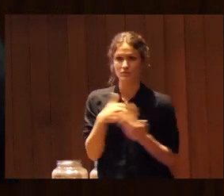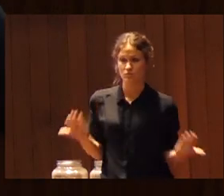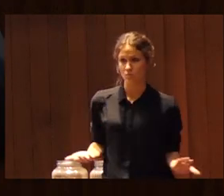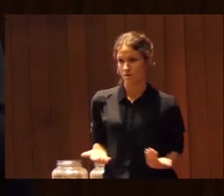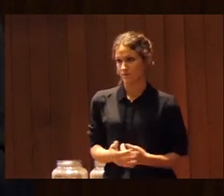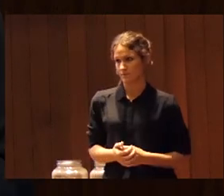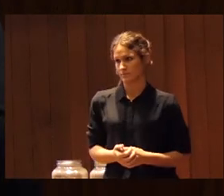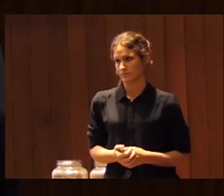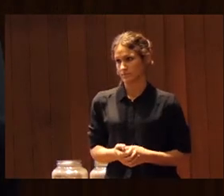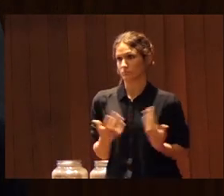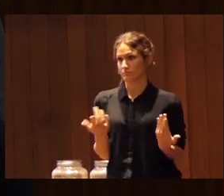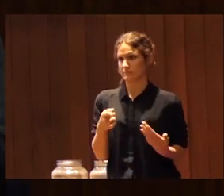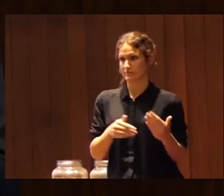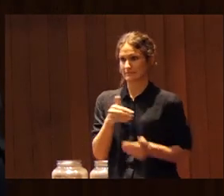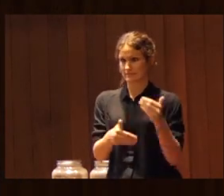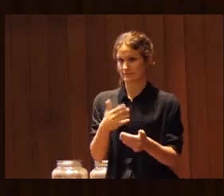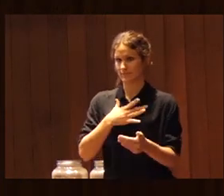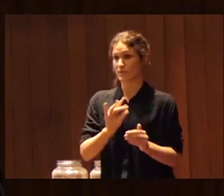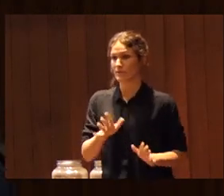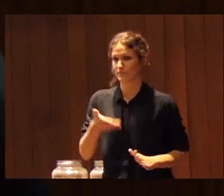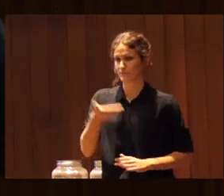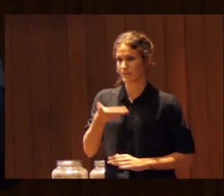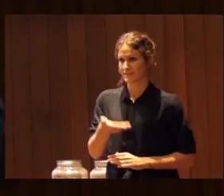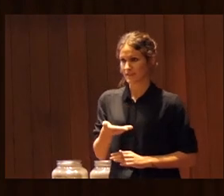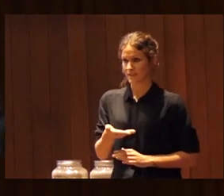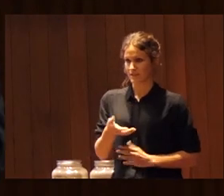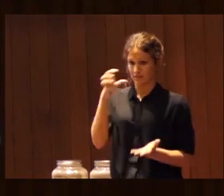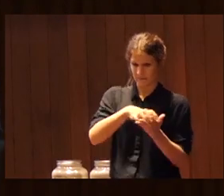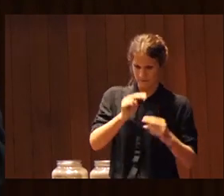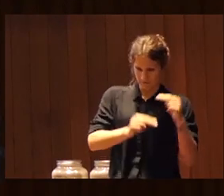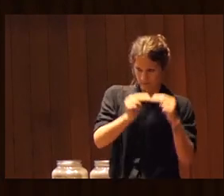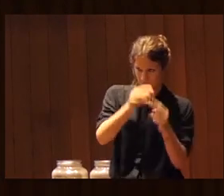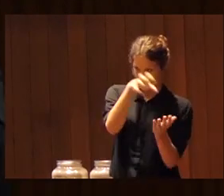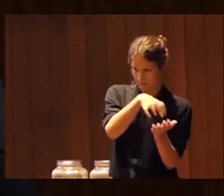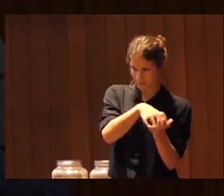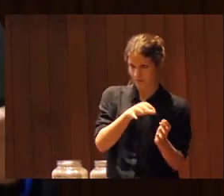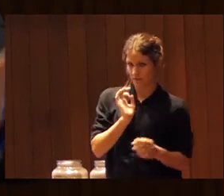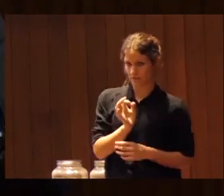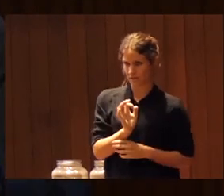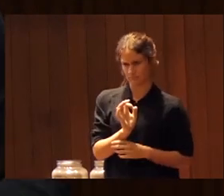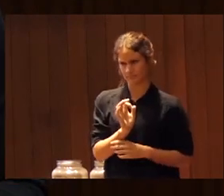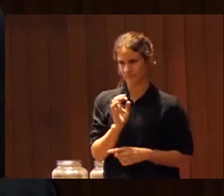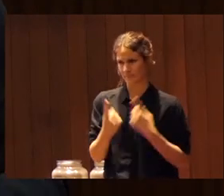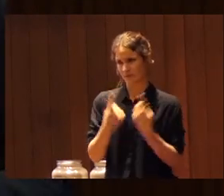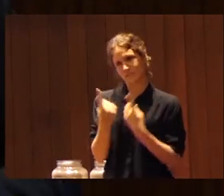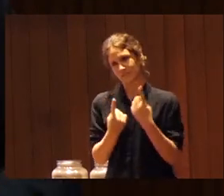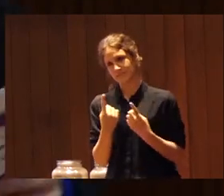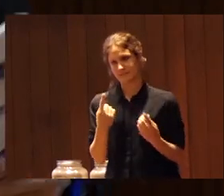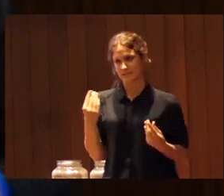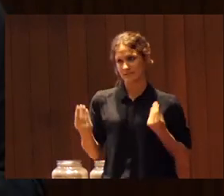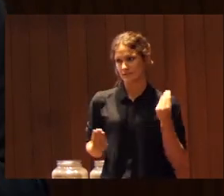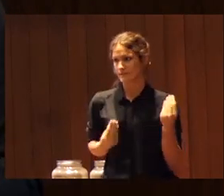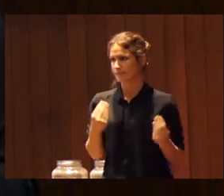importante eso lo podríamos desarrollar pero bueno se tiene en cuenta no solo la construcción del continente sino a veces se establece una serie de